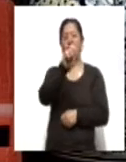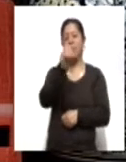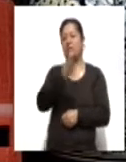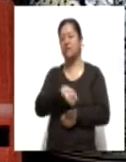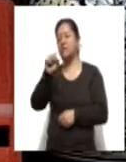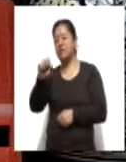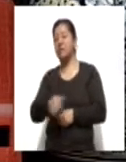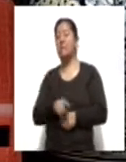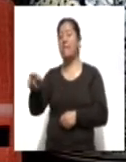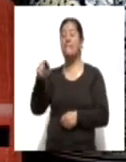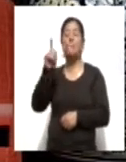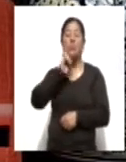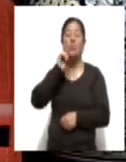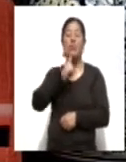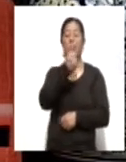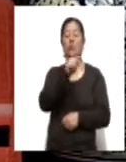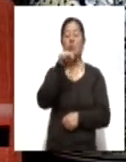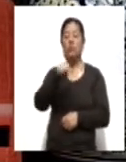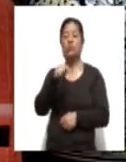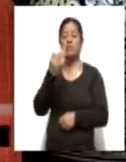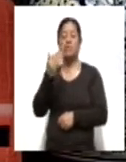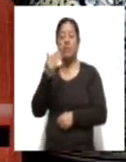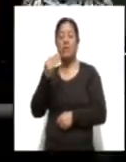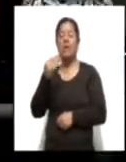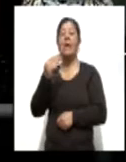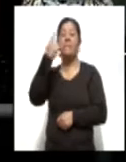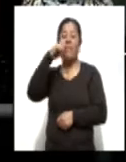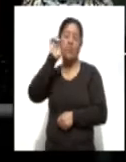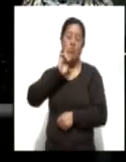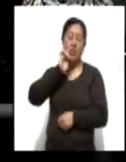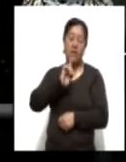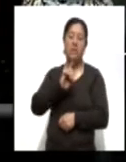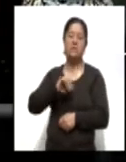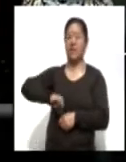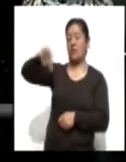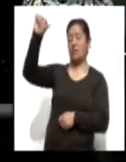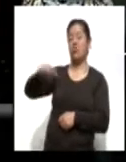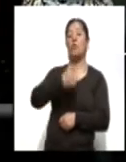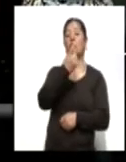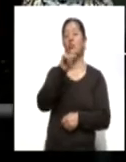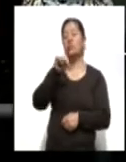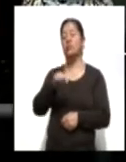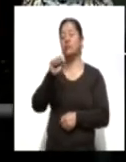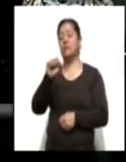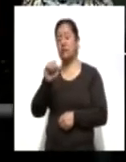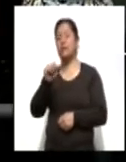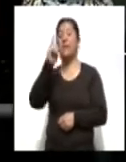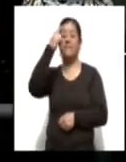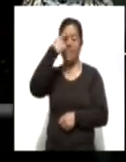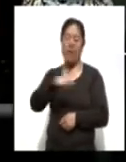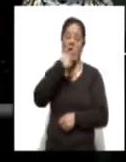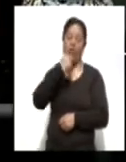para mujeres de 1.50 metros y de 1.60 metros para los hombres. No deben tener antecedentes